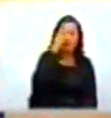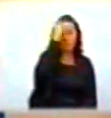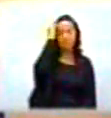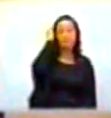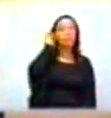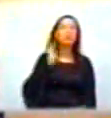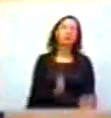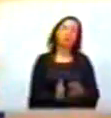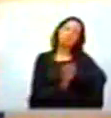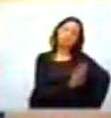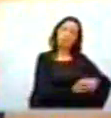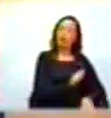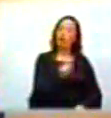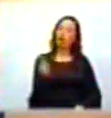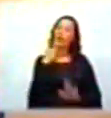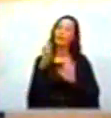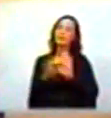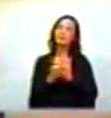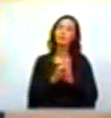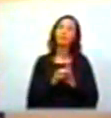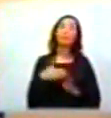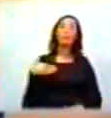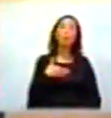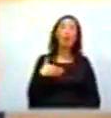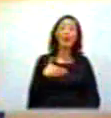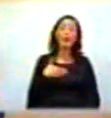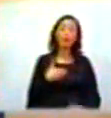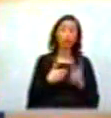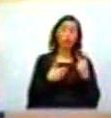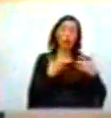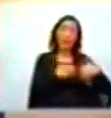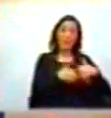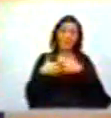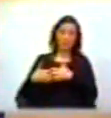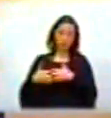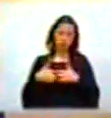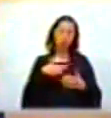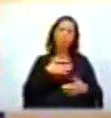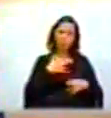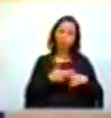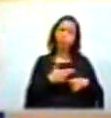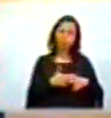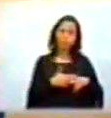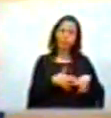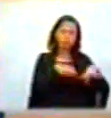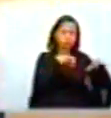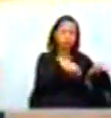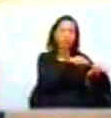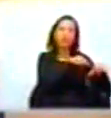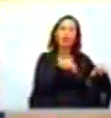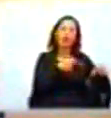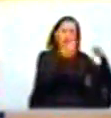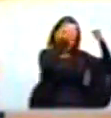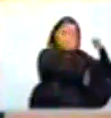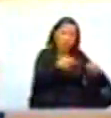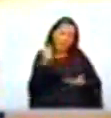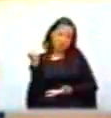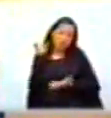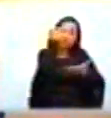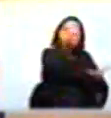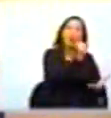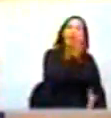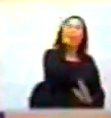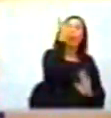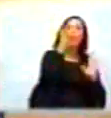Otro caso, en Bolívar el crédito, dos empresas, aquí tengo los nombres, recibieron en total 4